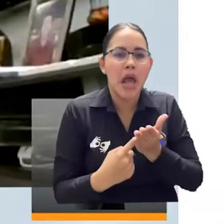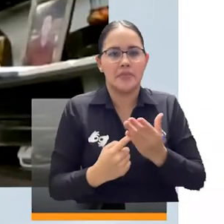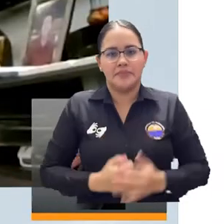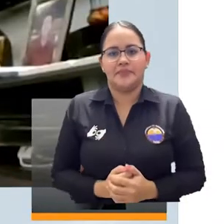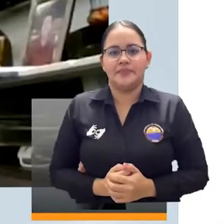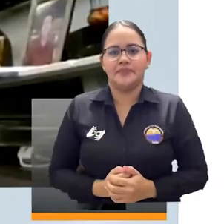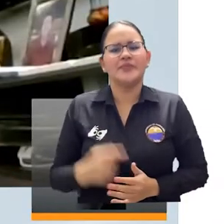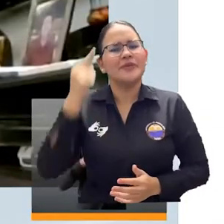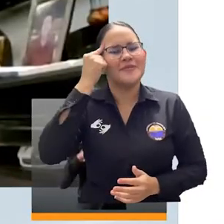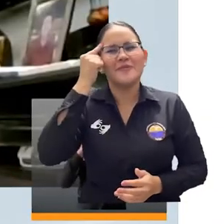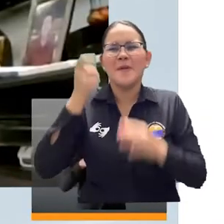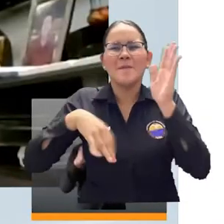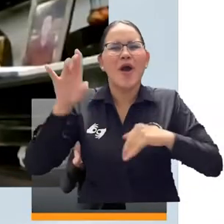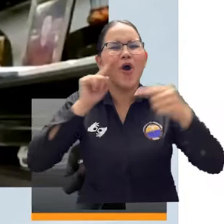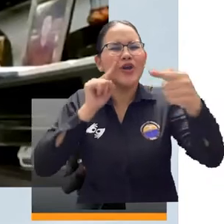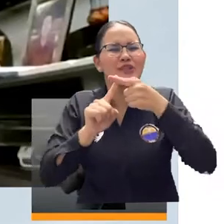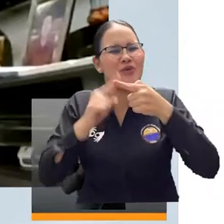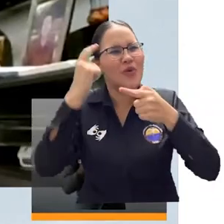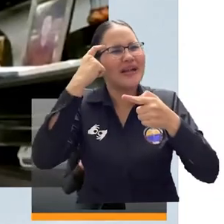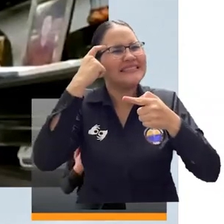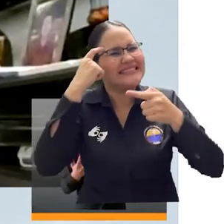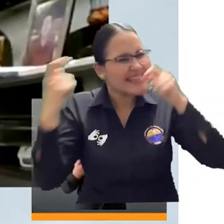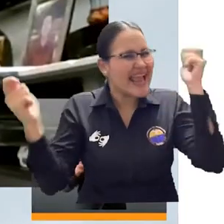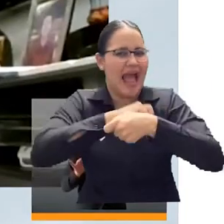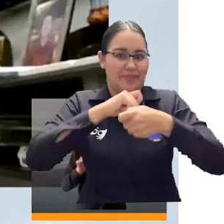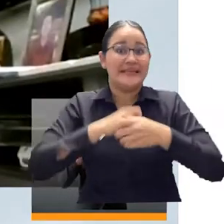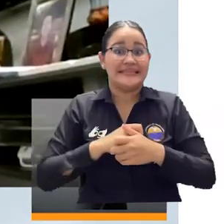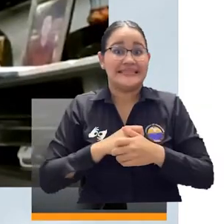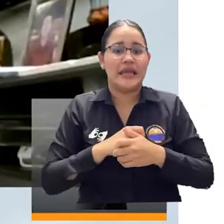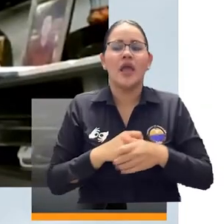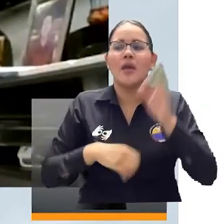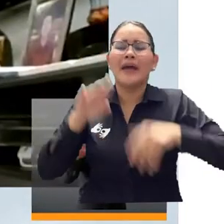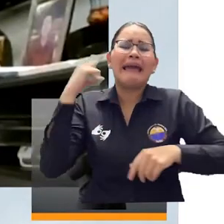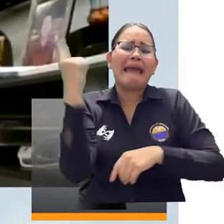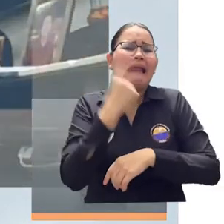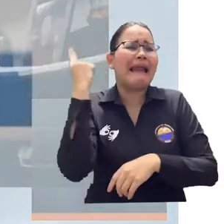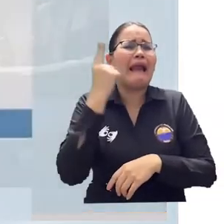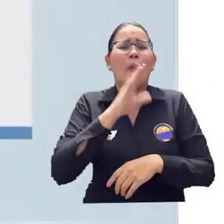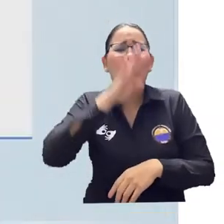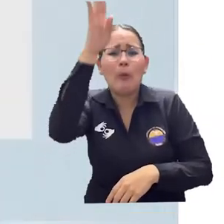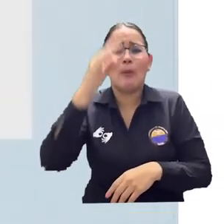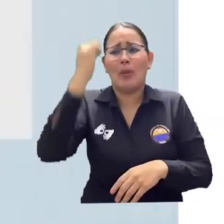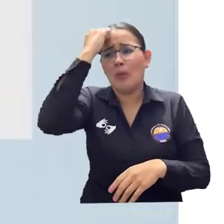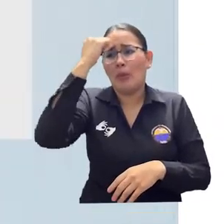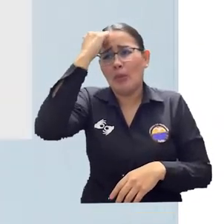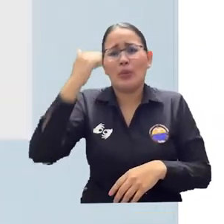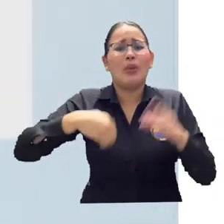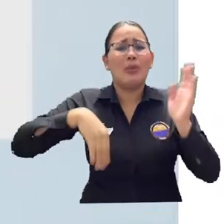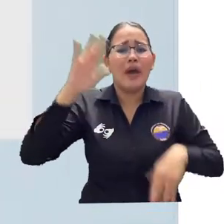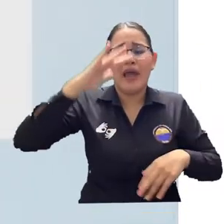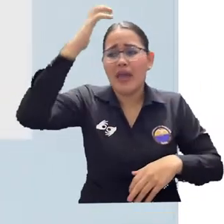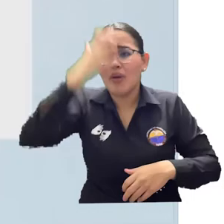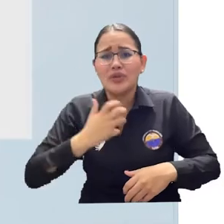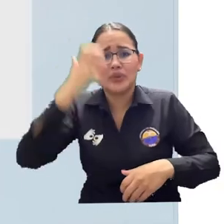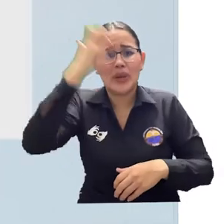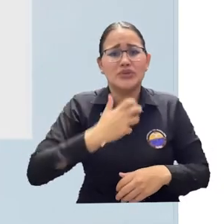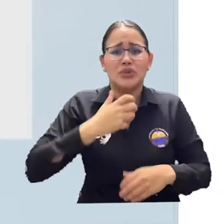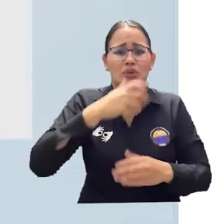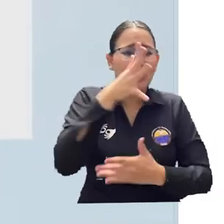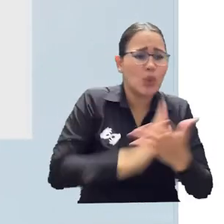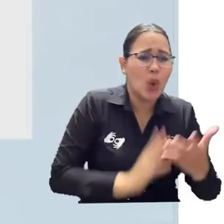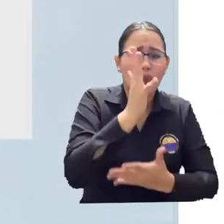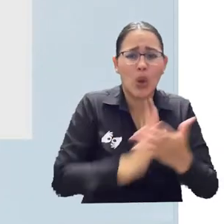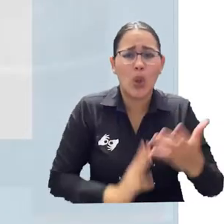en cambiar el chip de los modelos de evaluación de los profesores. Hoy en día, si queremos